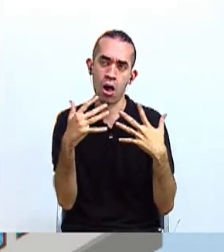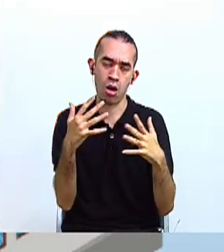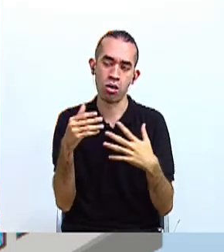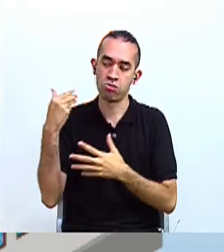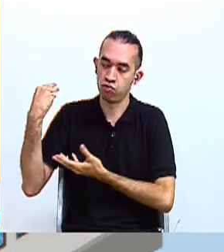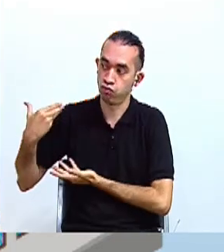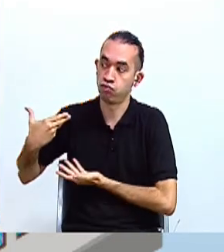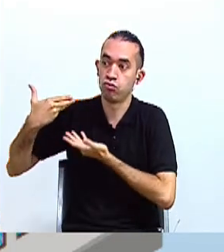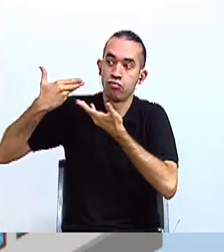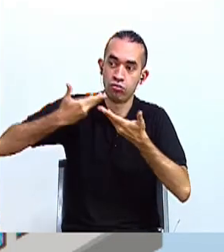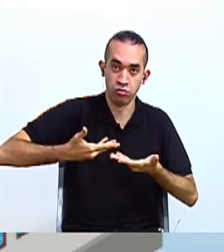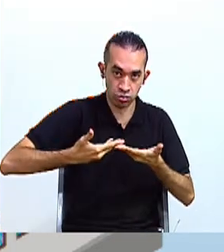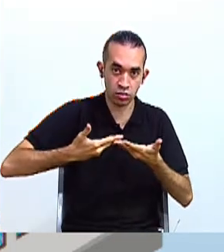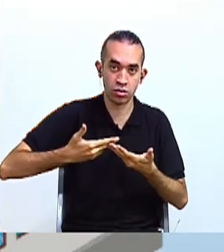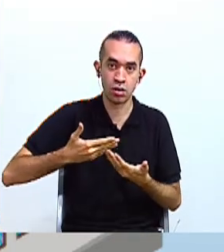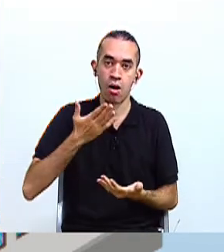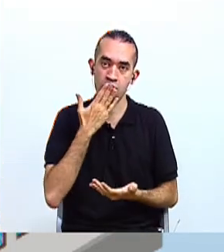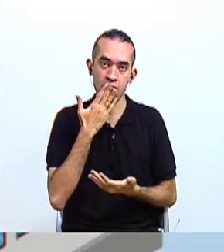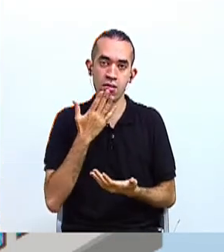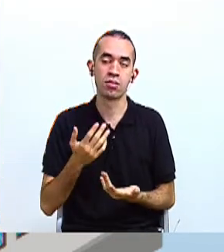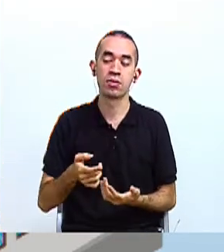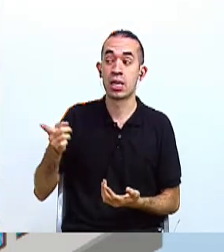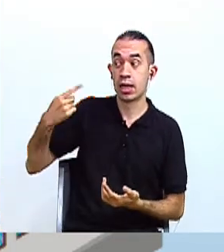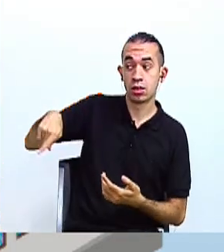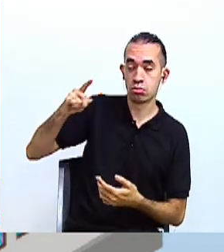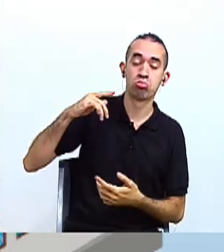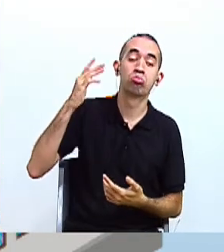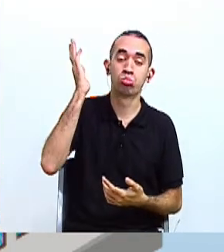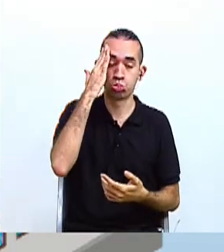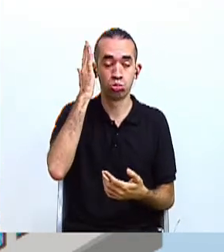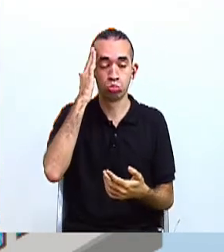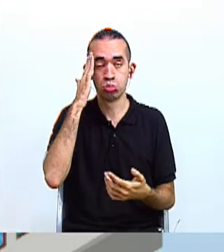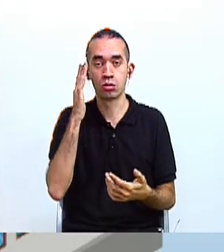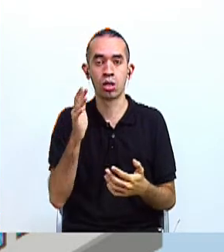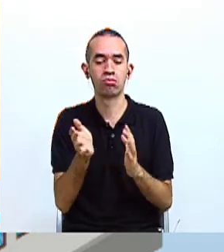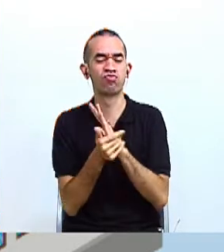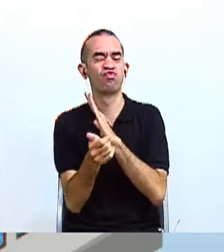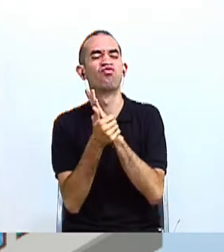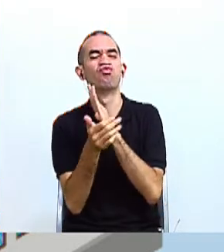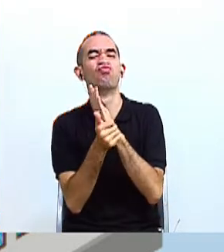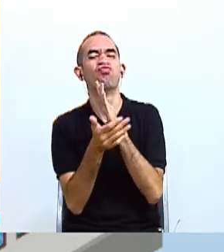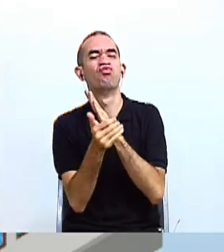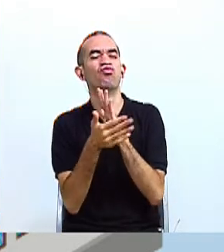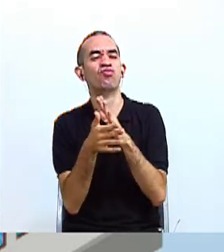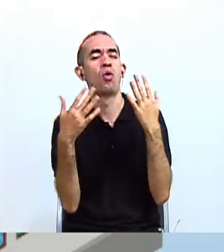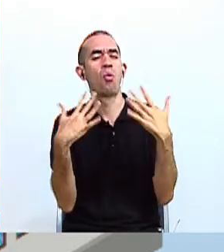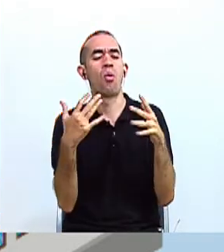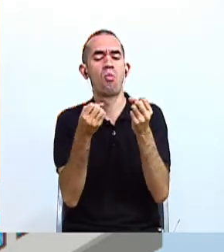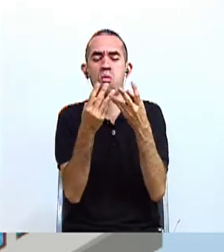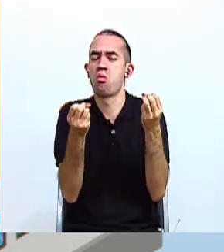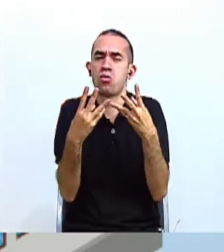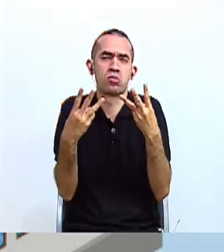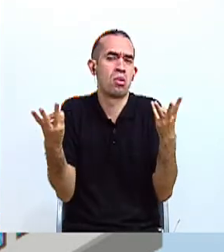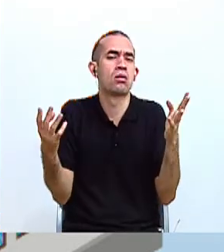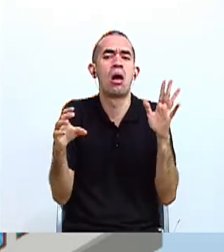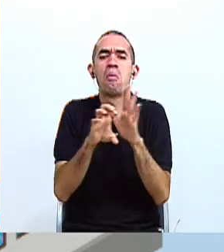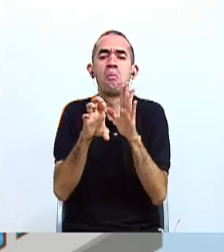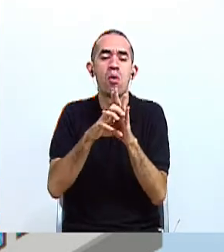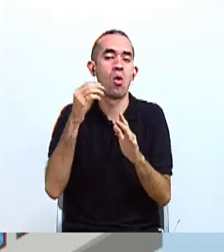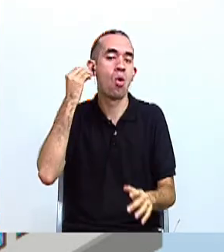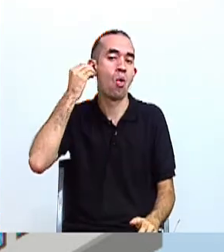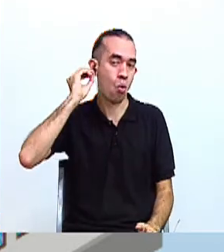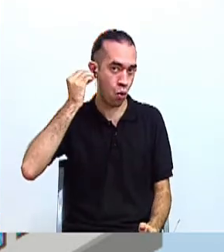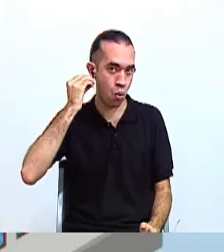heredaron nuestros aborígenes? Pues ellos supieron utilizar con gran maestría muchos materiales. Por ejemplo, el oro.